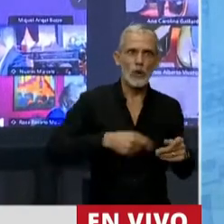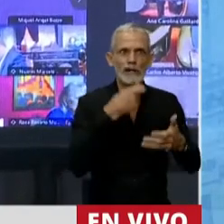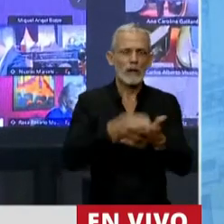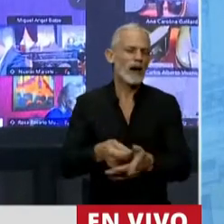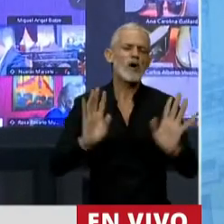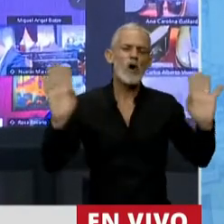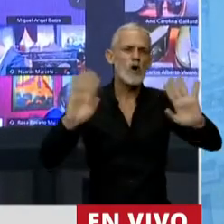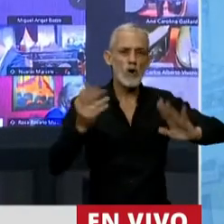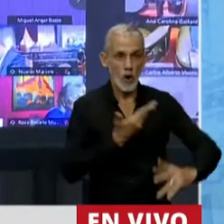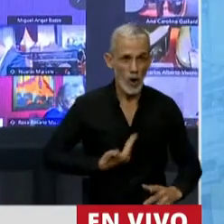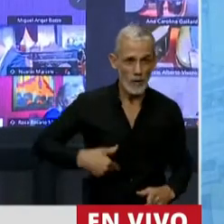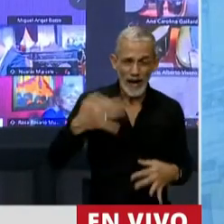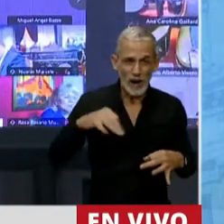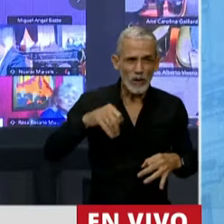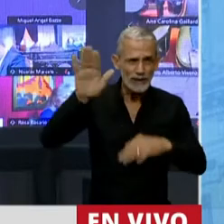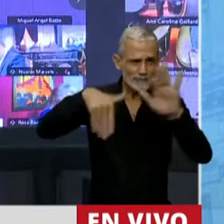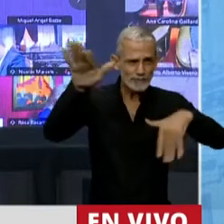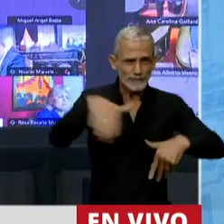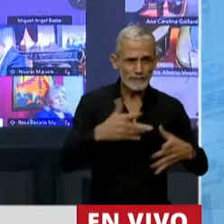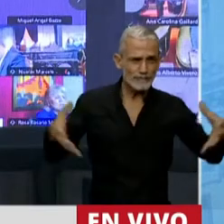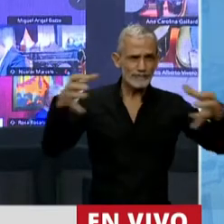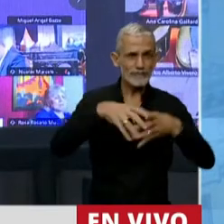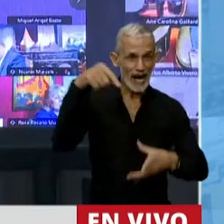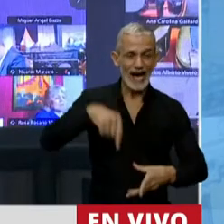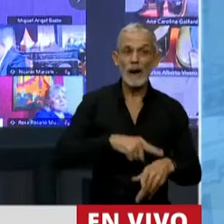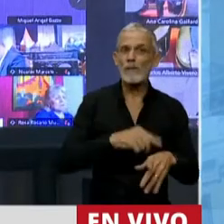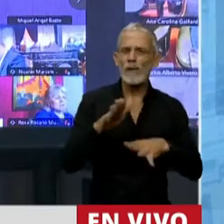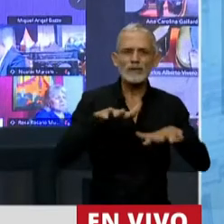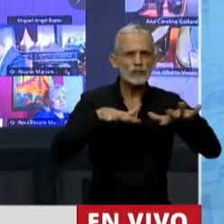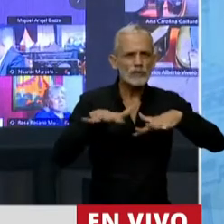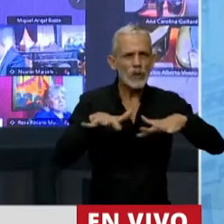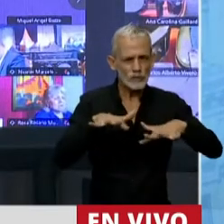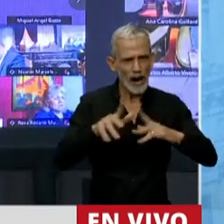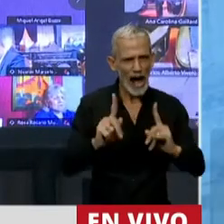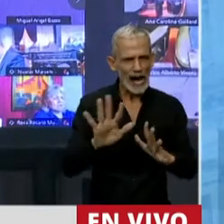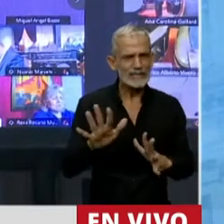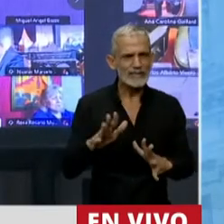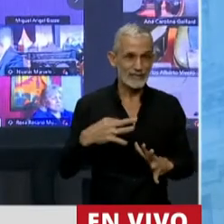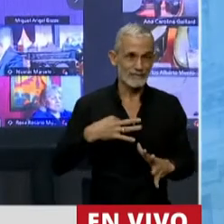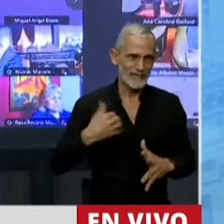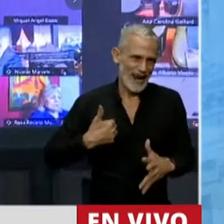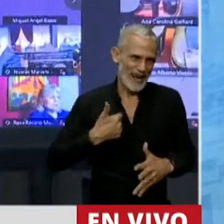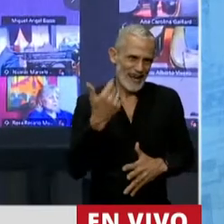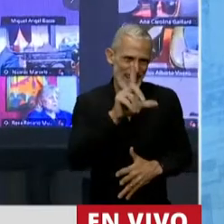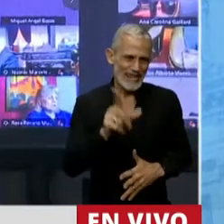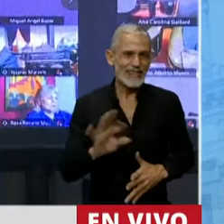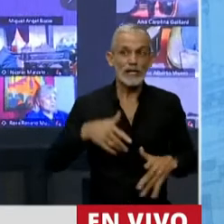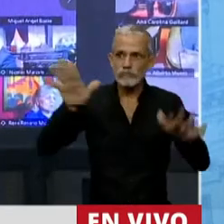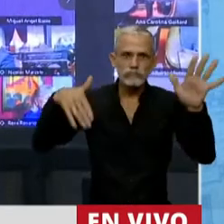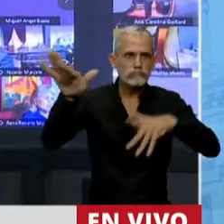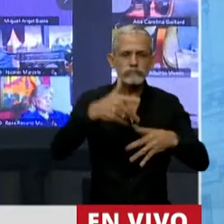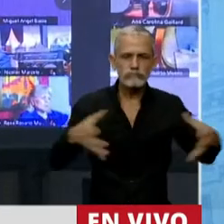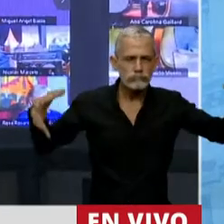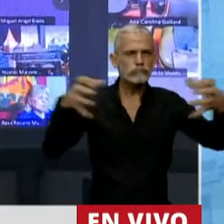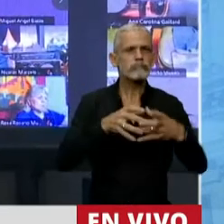El gobierno lo que tiene que hacer en este momento, en esta situación que vive el país, es convocar a